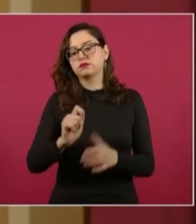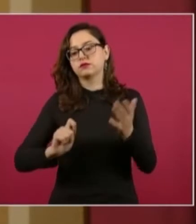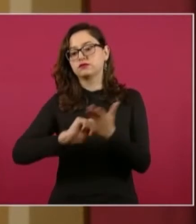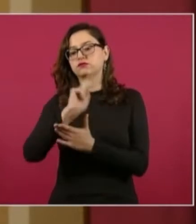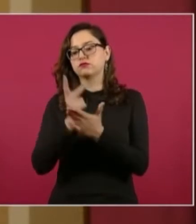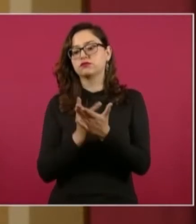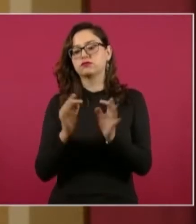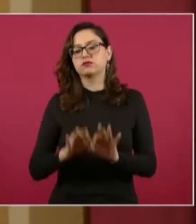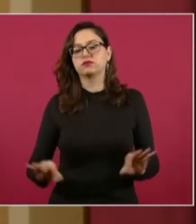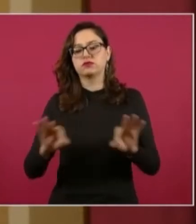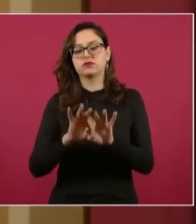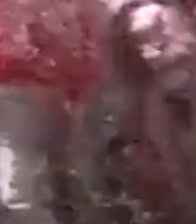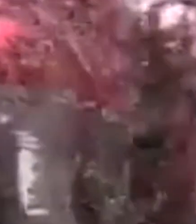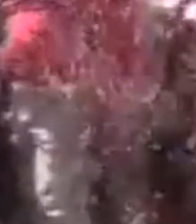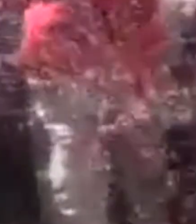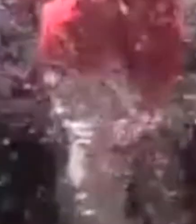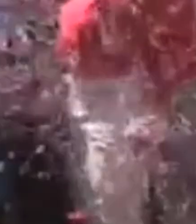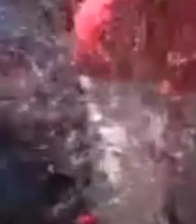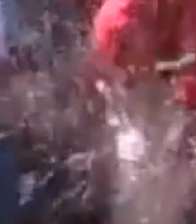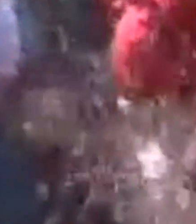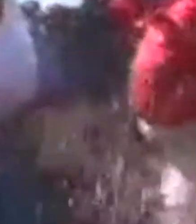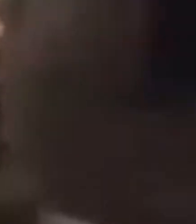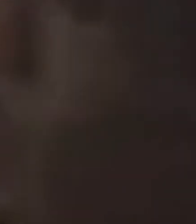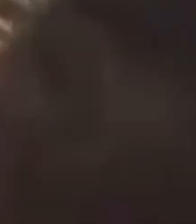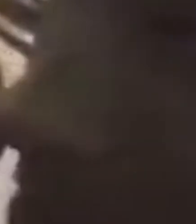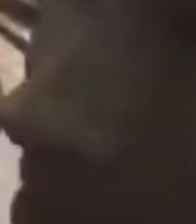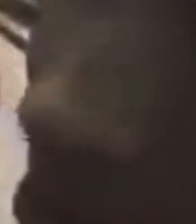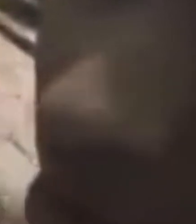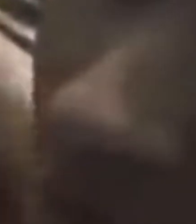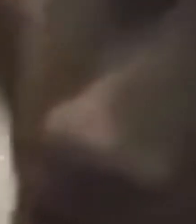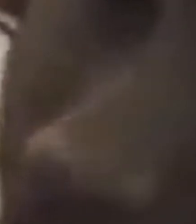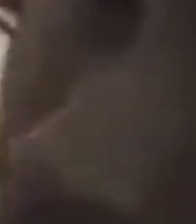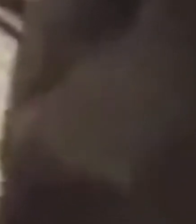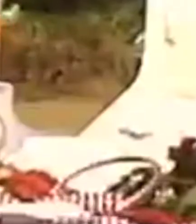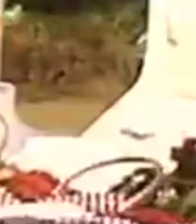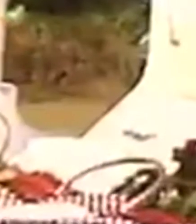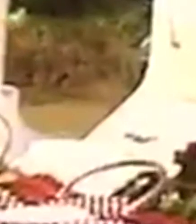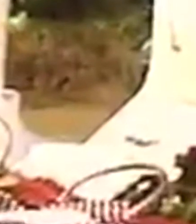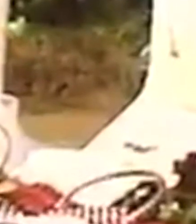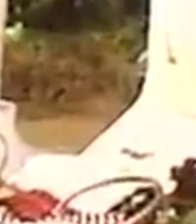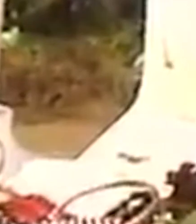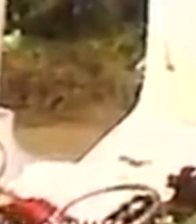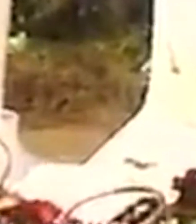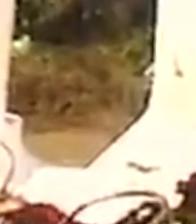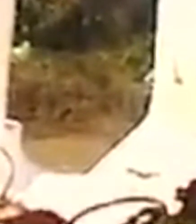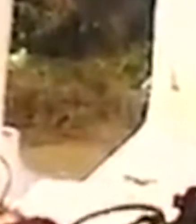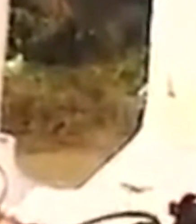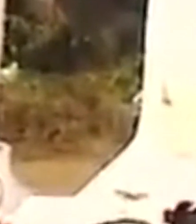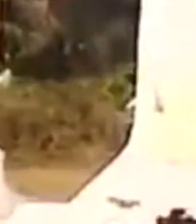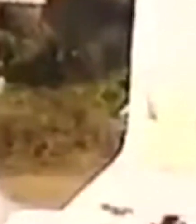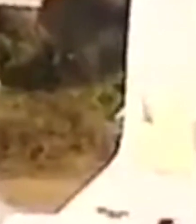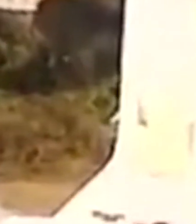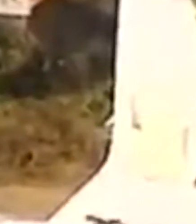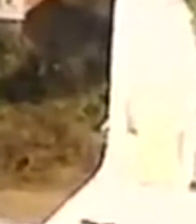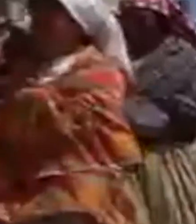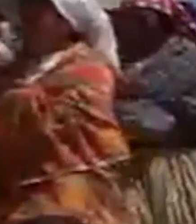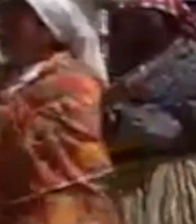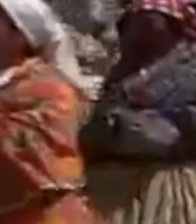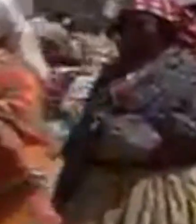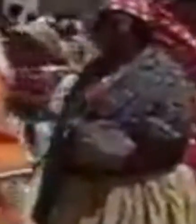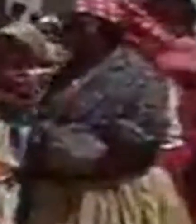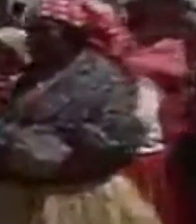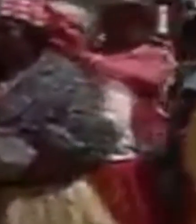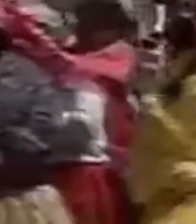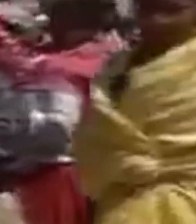a 5.617.849 personas, pues reciben al menos tres de los